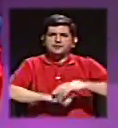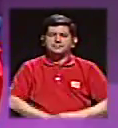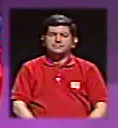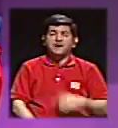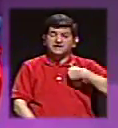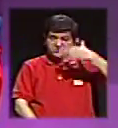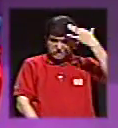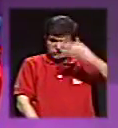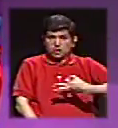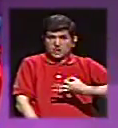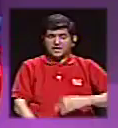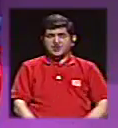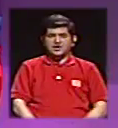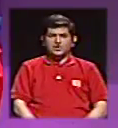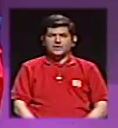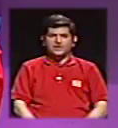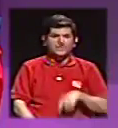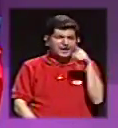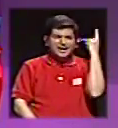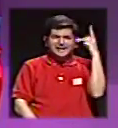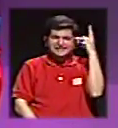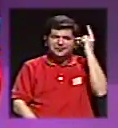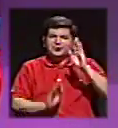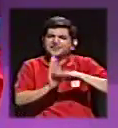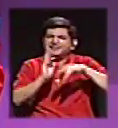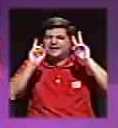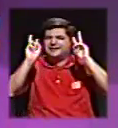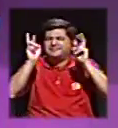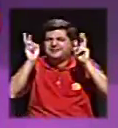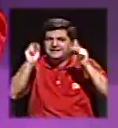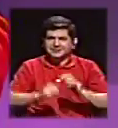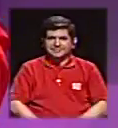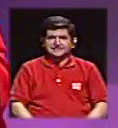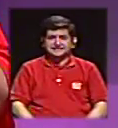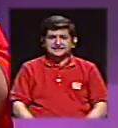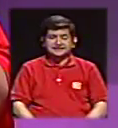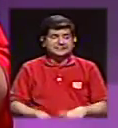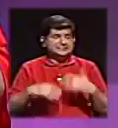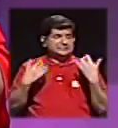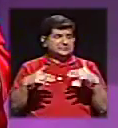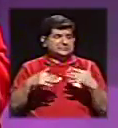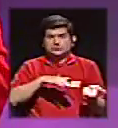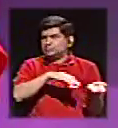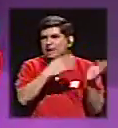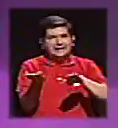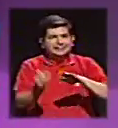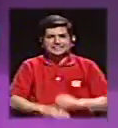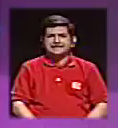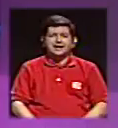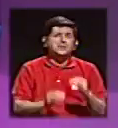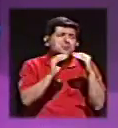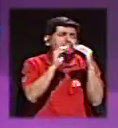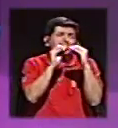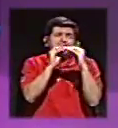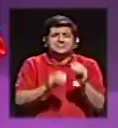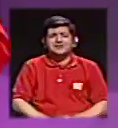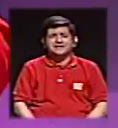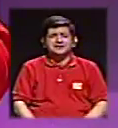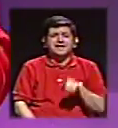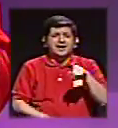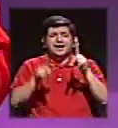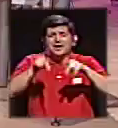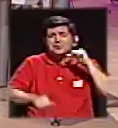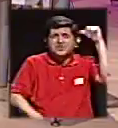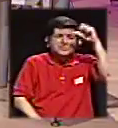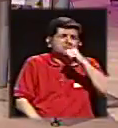Y yo creo, Marlon, que definitivamente esa política barata está recontra muerta. O sea, el besuquito a la ancianita